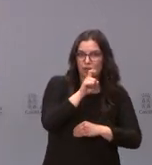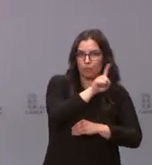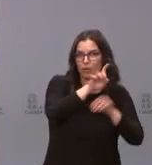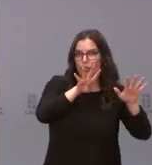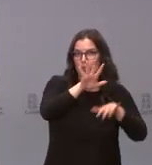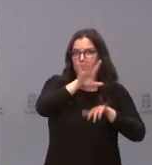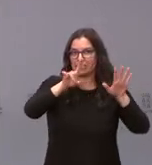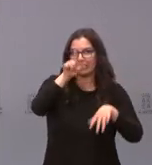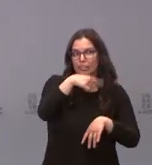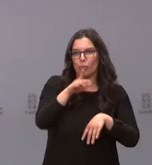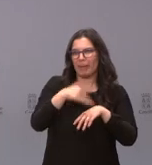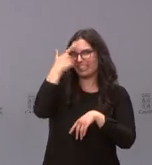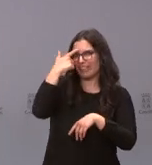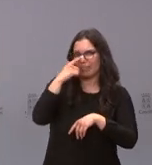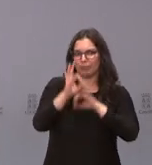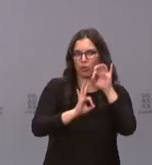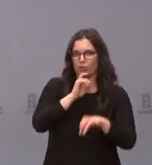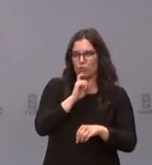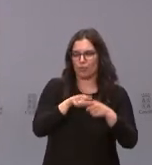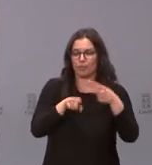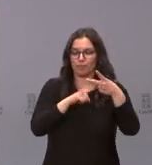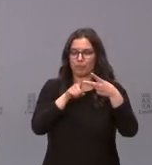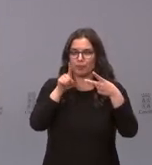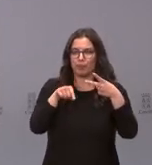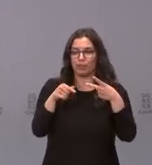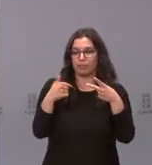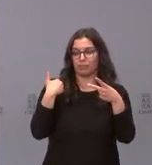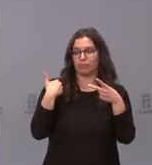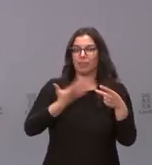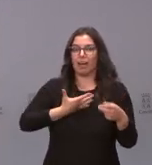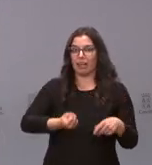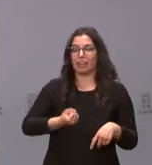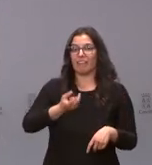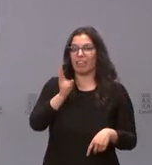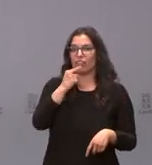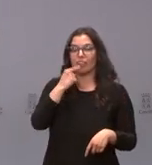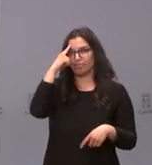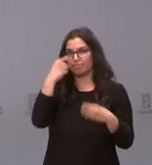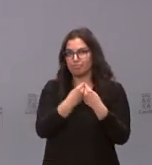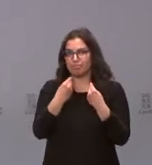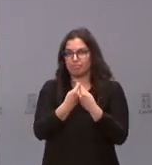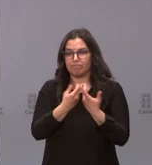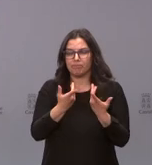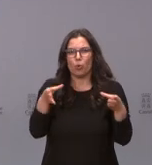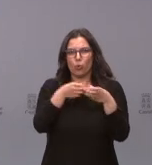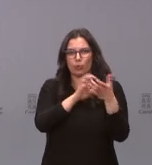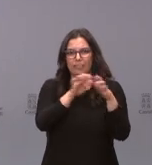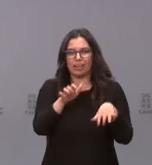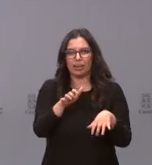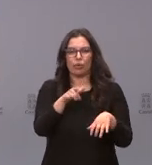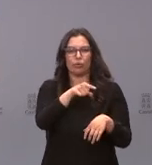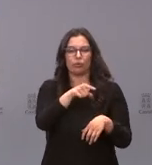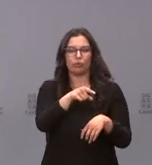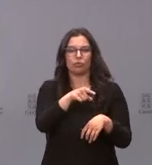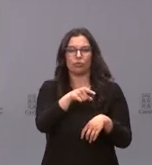un poco cuál es el mecanismo. Y por otro lado, acaba de decir el alcalde de Valladolid que no entiende las razones de la Junta para no